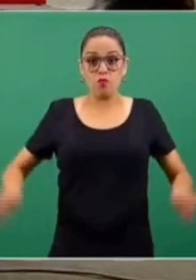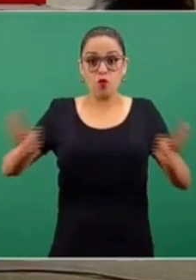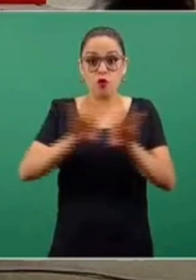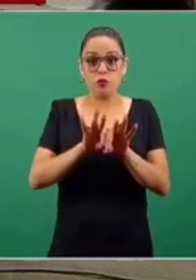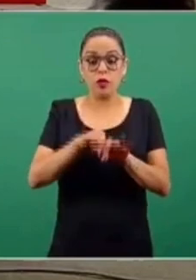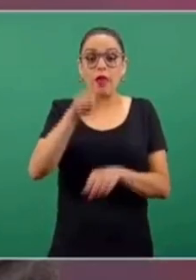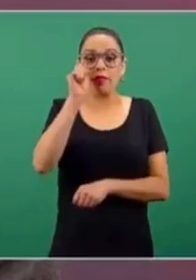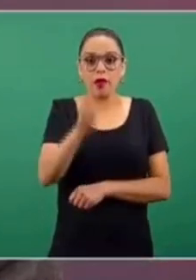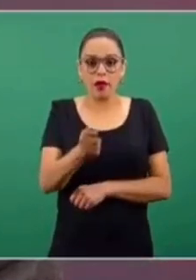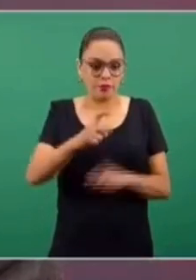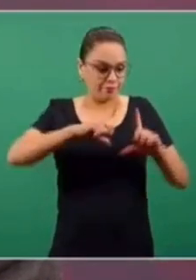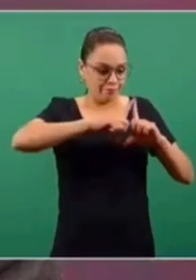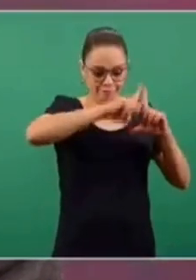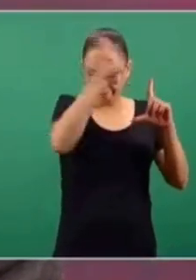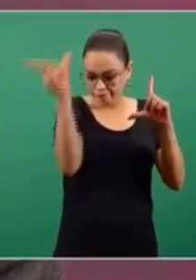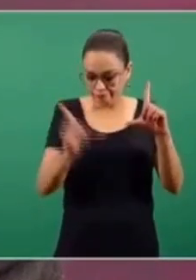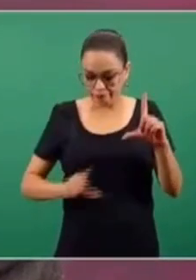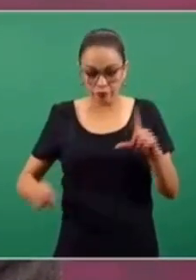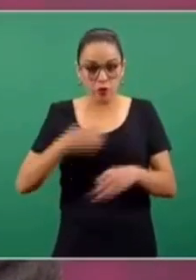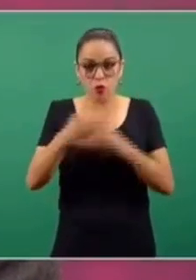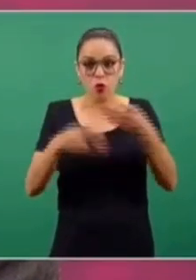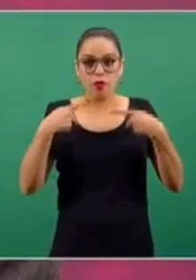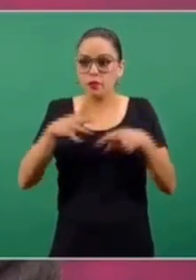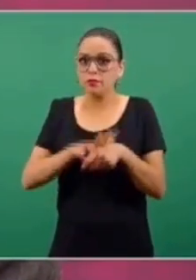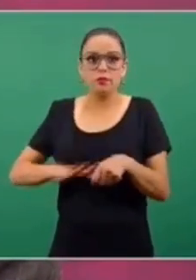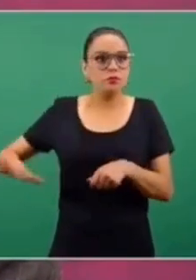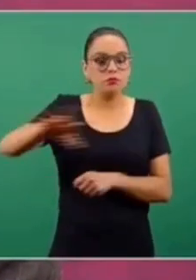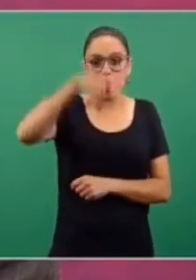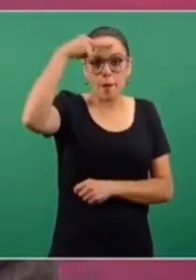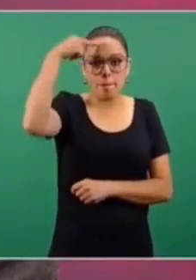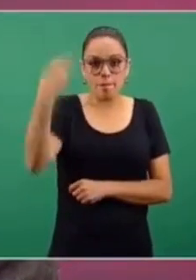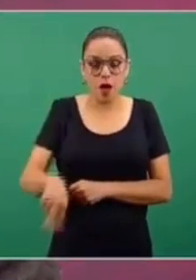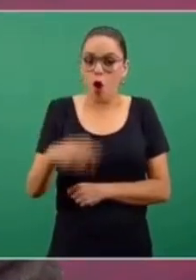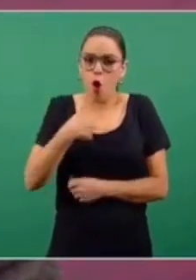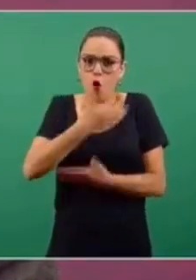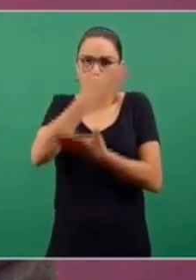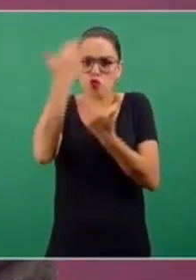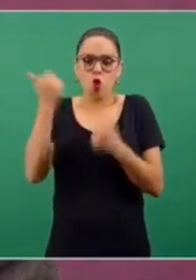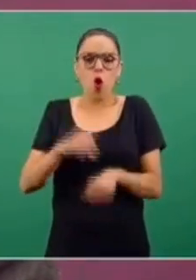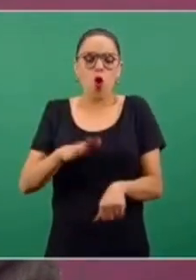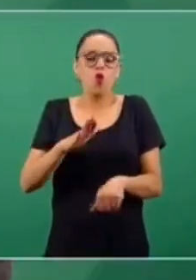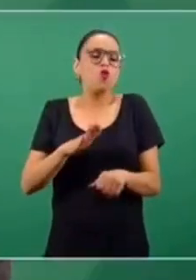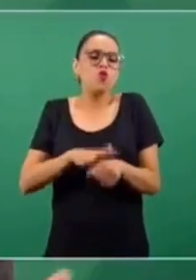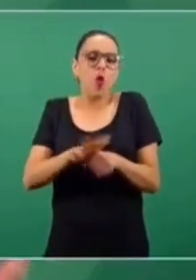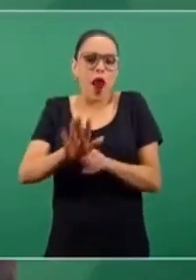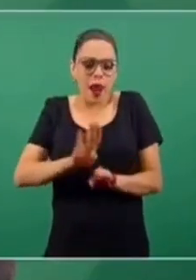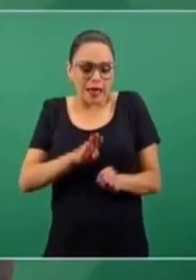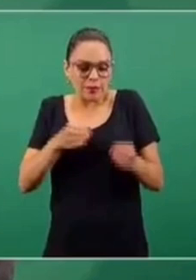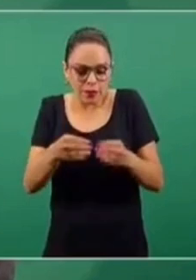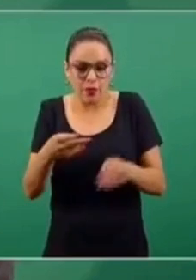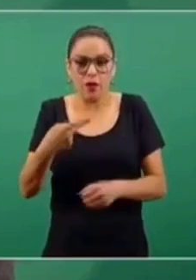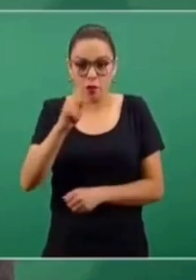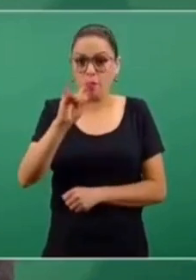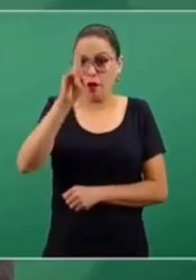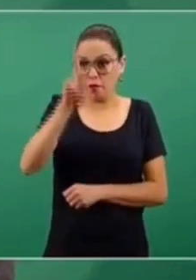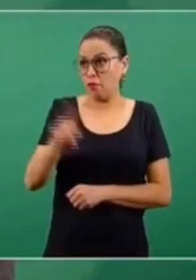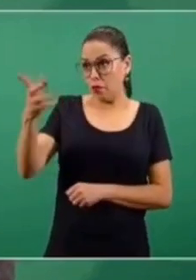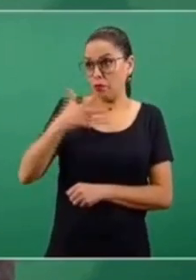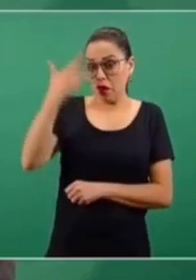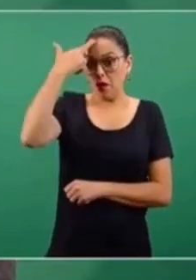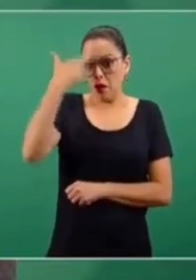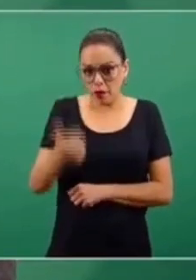No sé a cuál se refiera específicamente, pero coincido con él, cualquier interés que estorbe, que